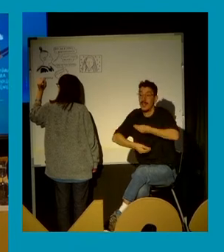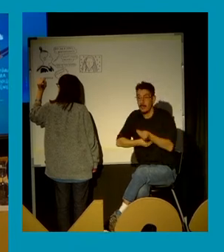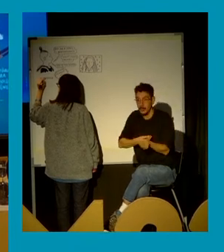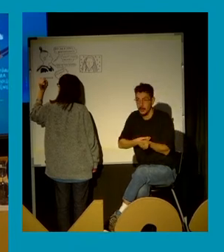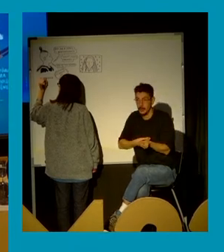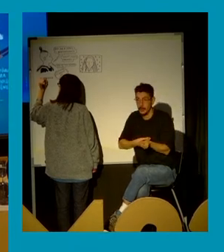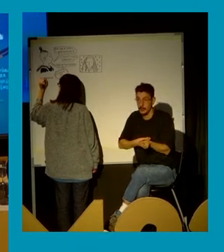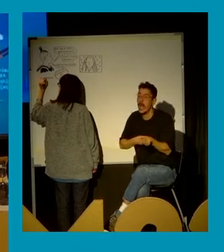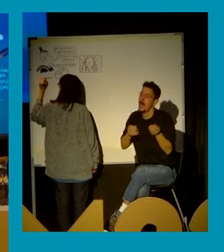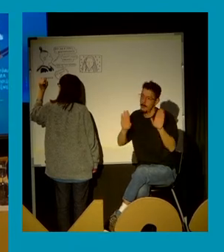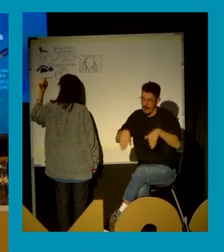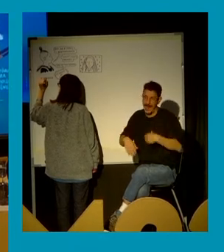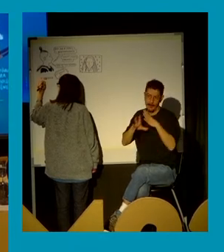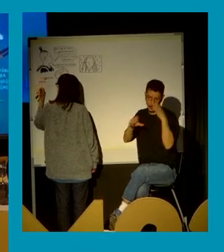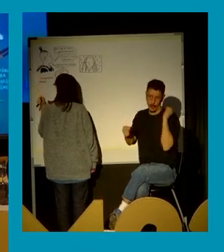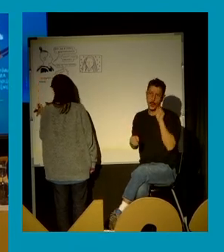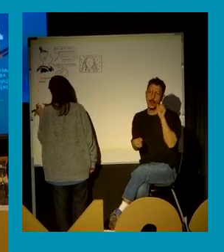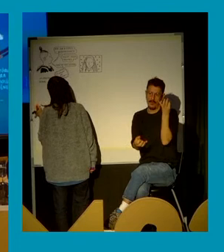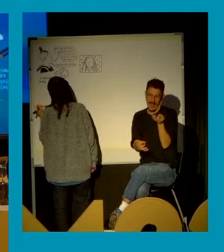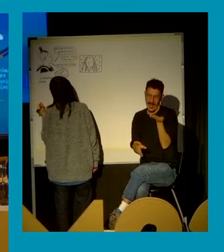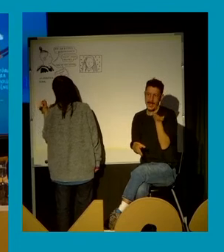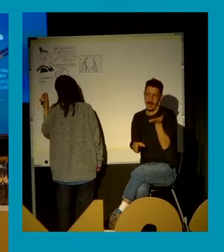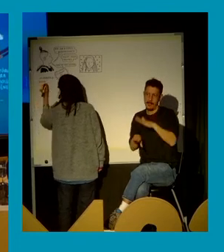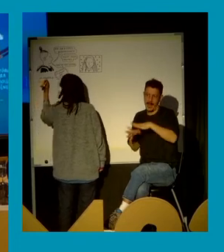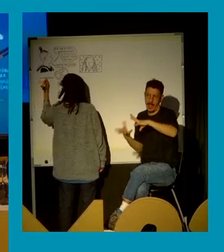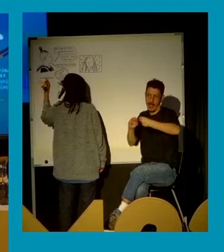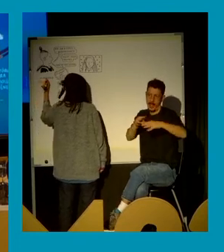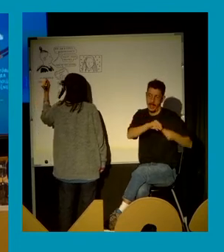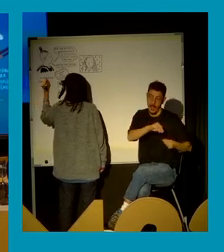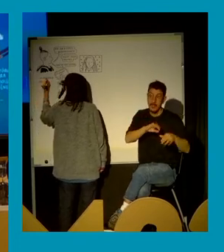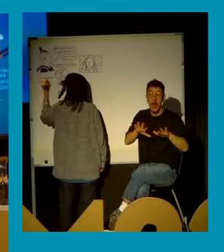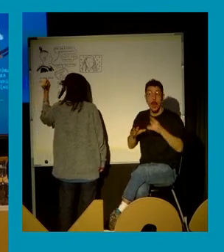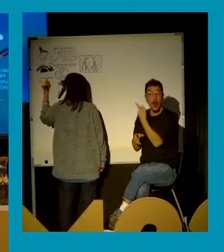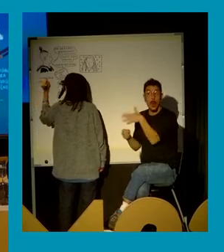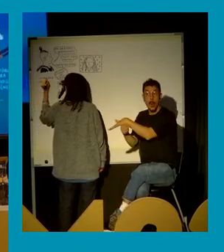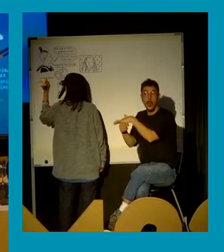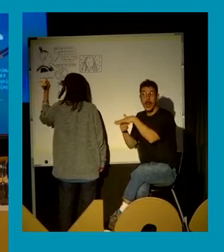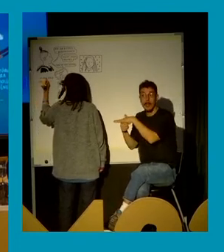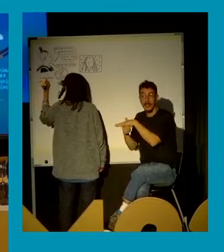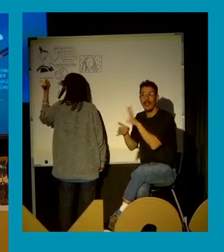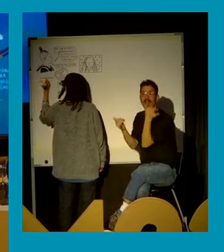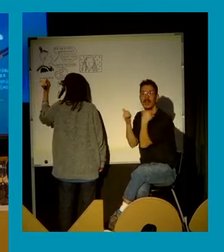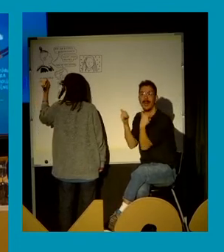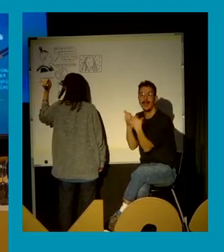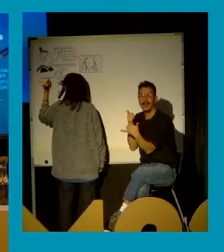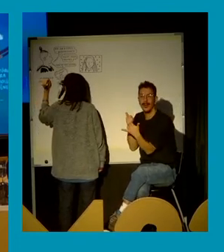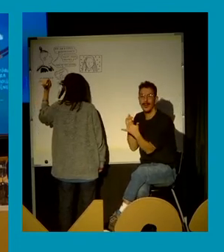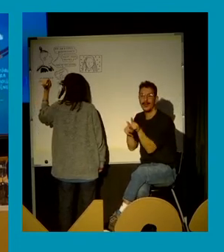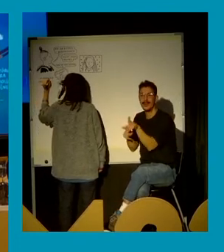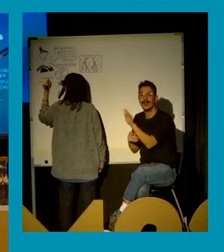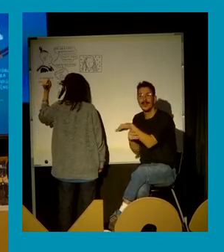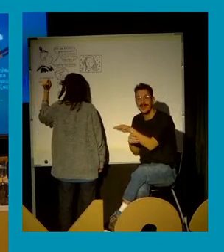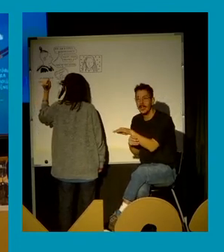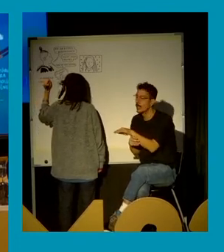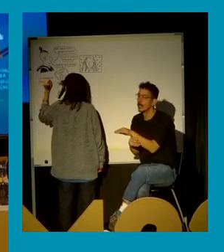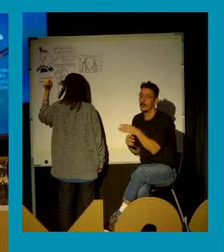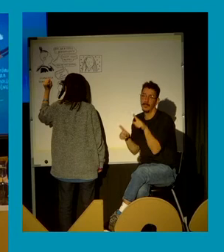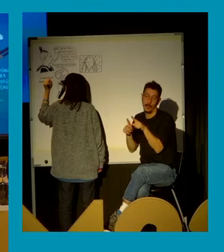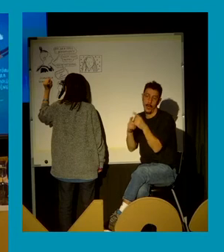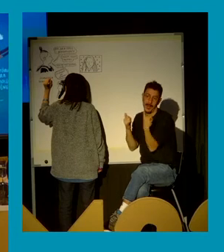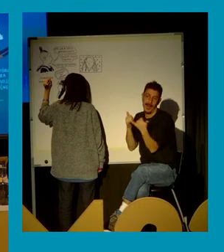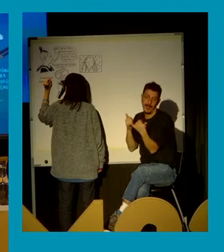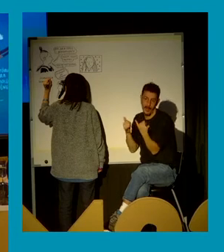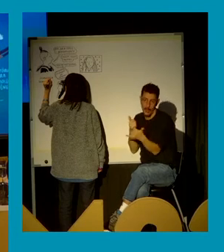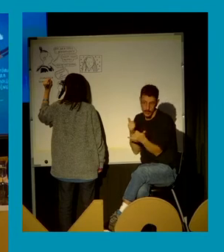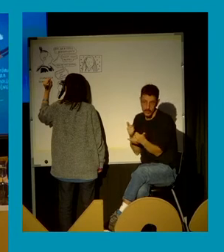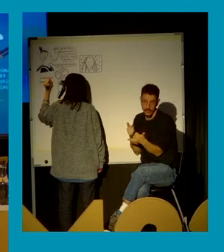tenga una incidencia tan grande en un ámbito que es el que nos frustra, que es el ámbito de la reparación en las violencias sexuales. Y tal vez este es uno de